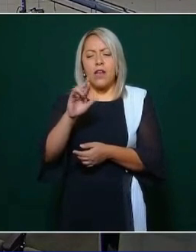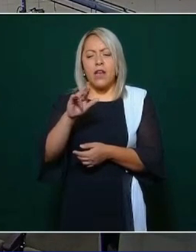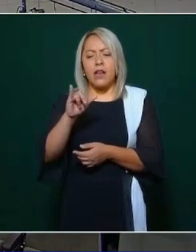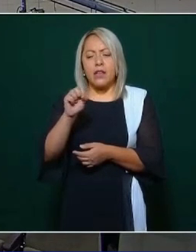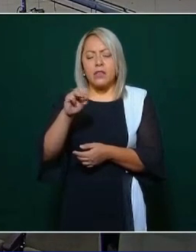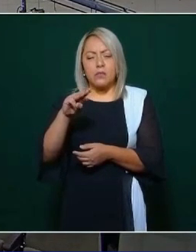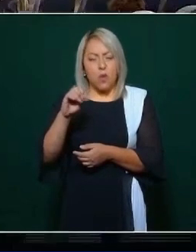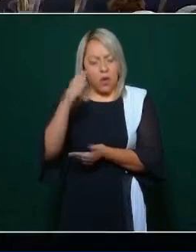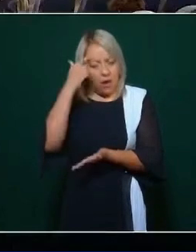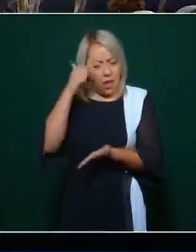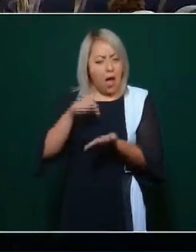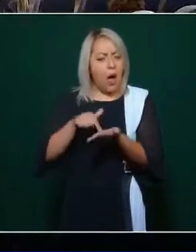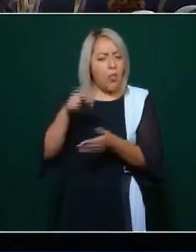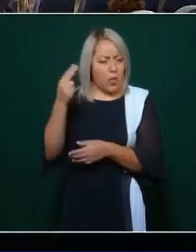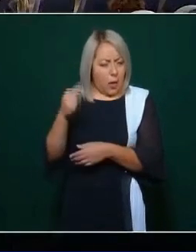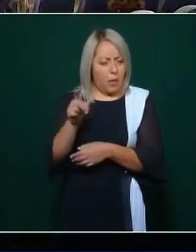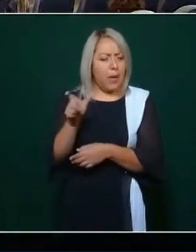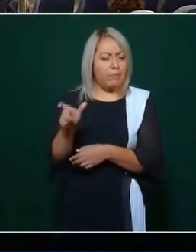Habla de